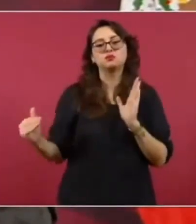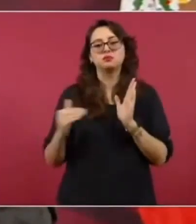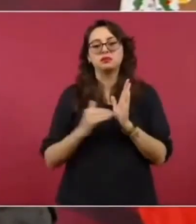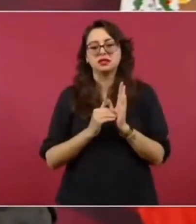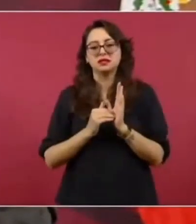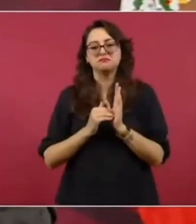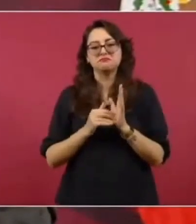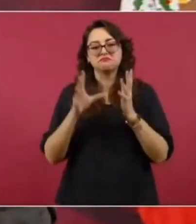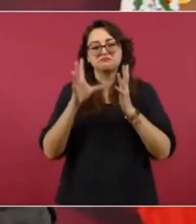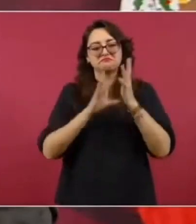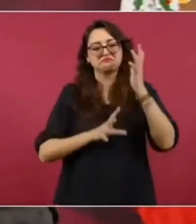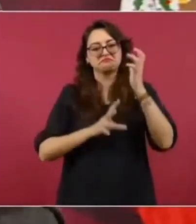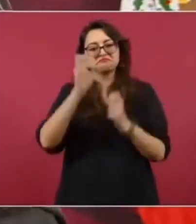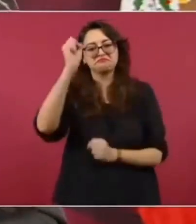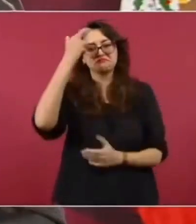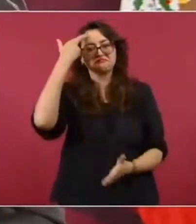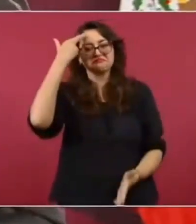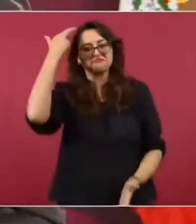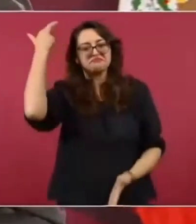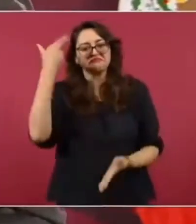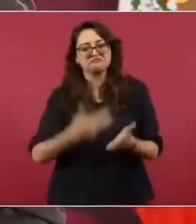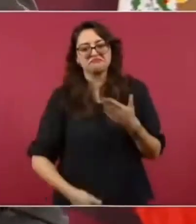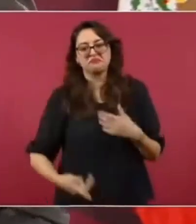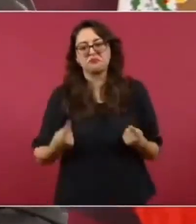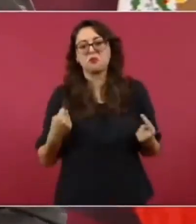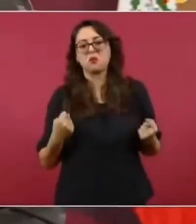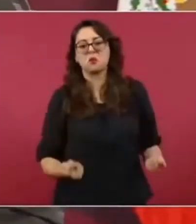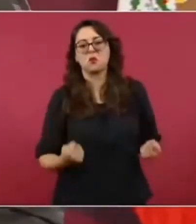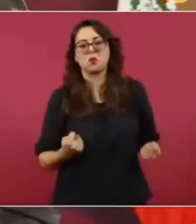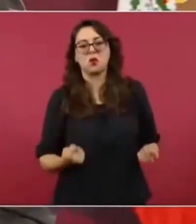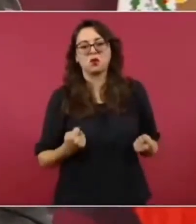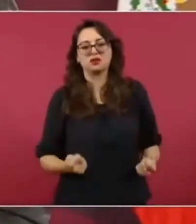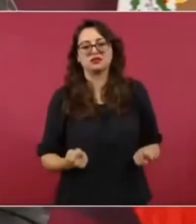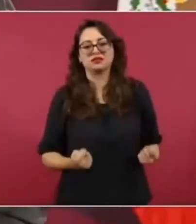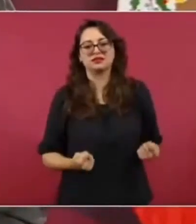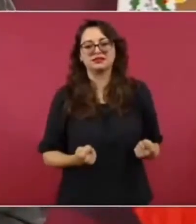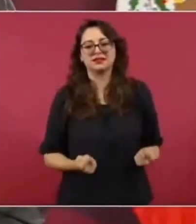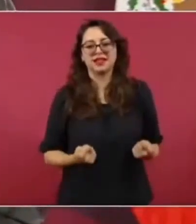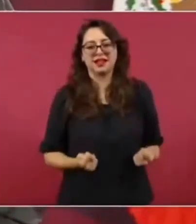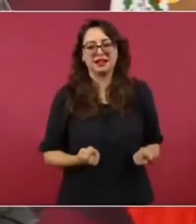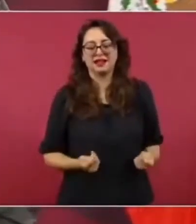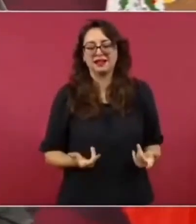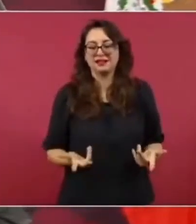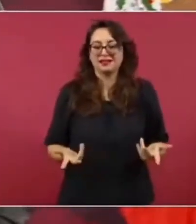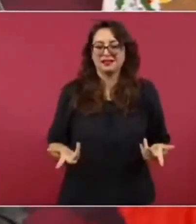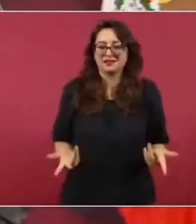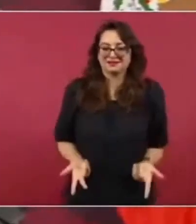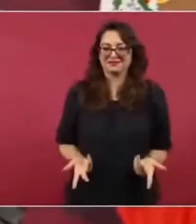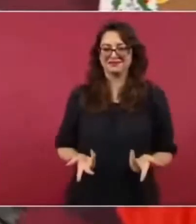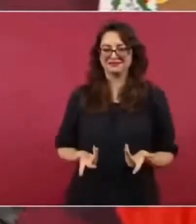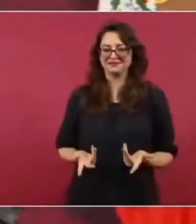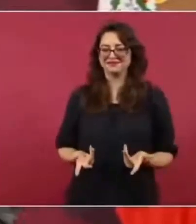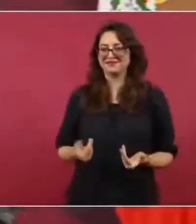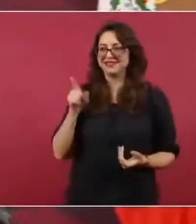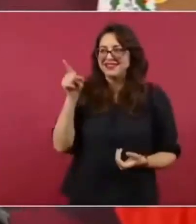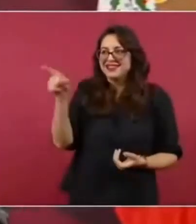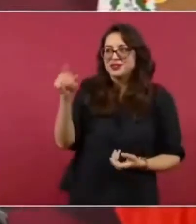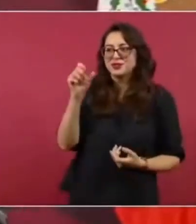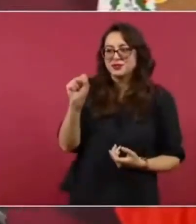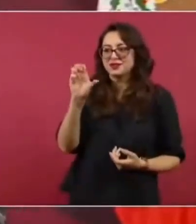imagínense los encargados de cuidar